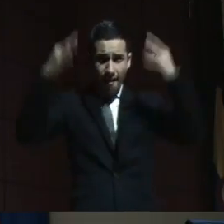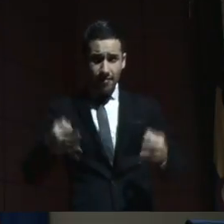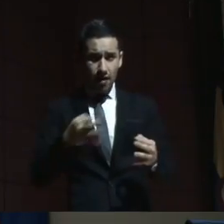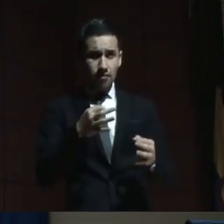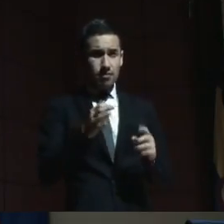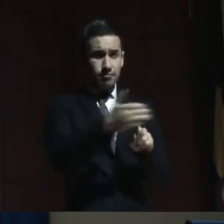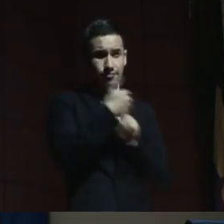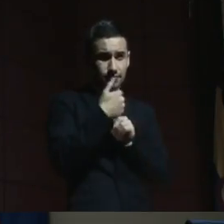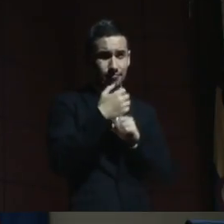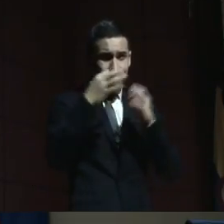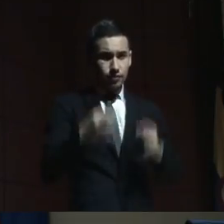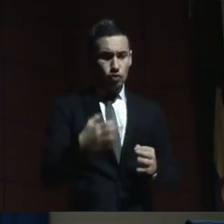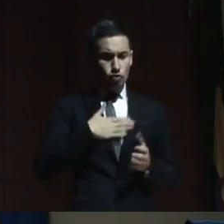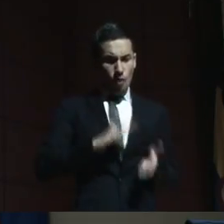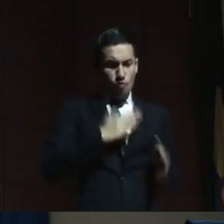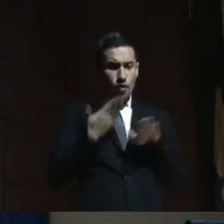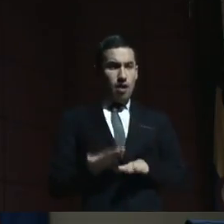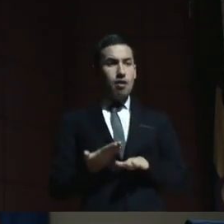¿sí?